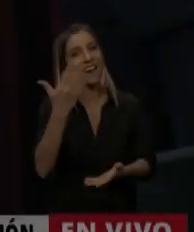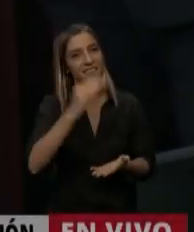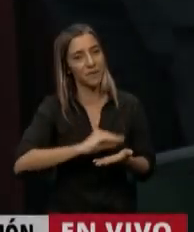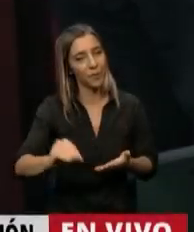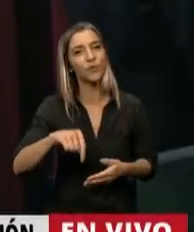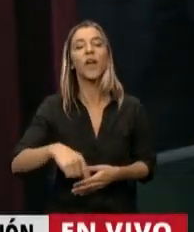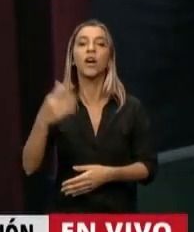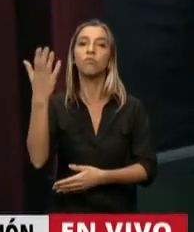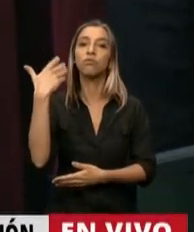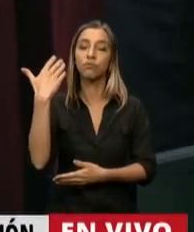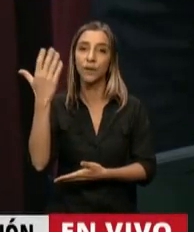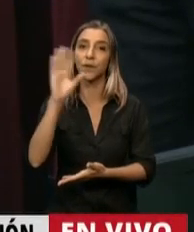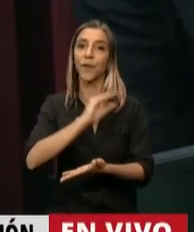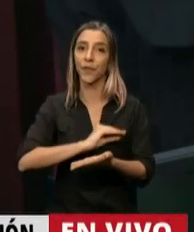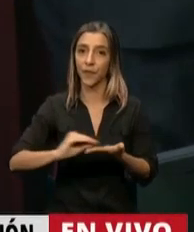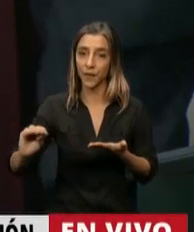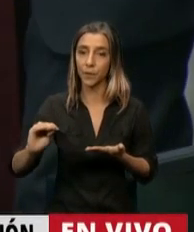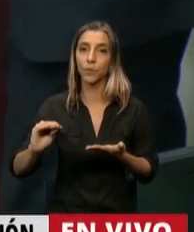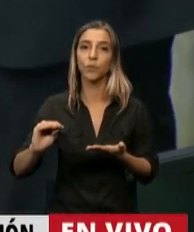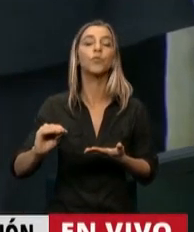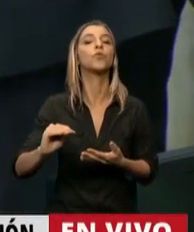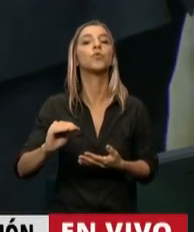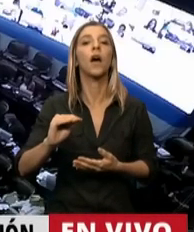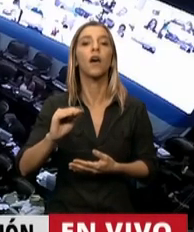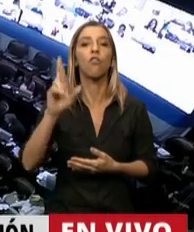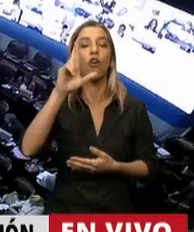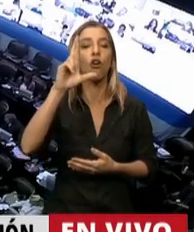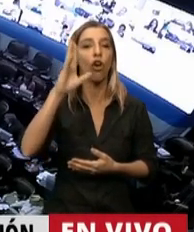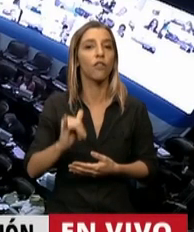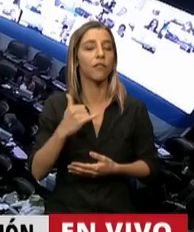El uso de la palabra, el diputado Nicolás Rodríguez Sá.